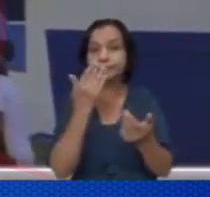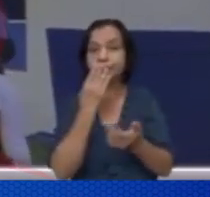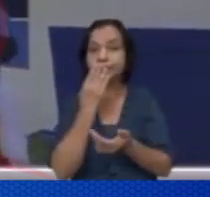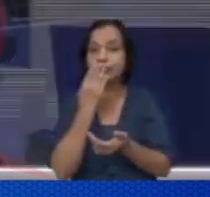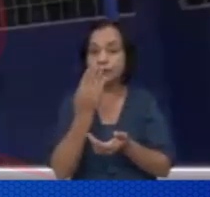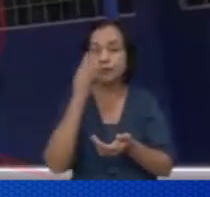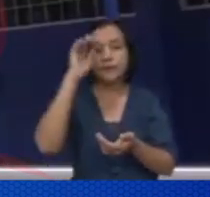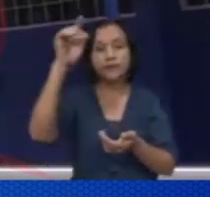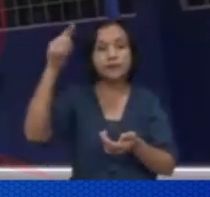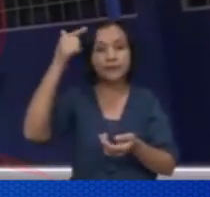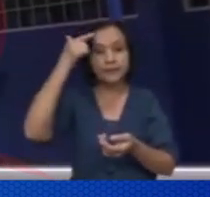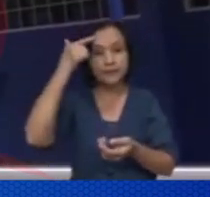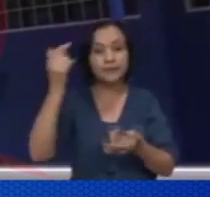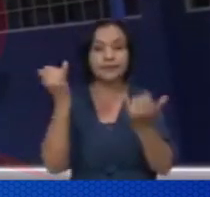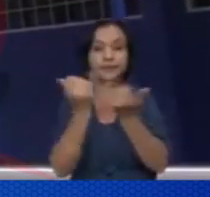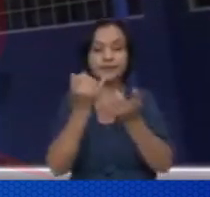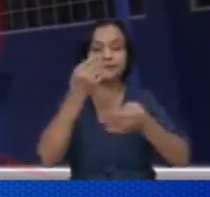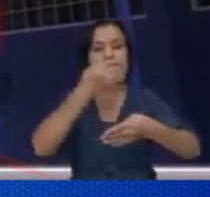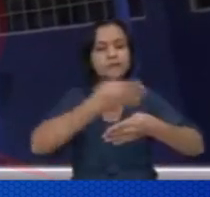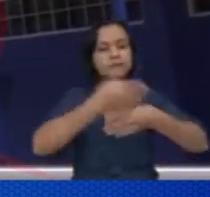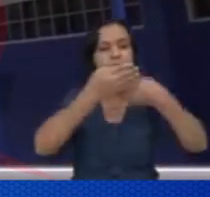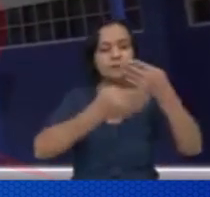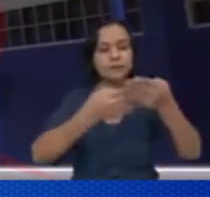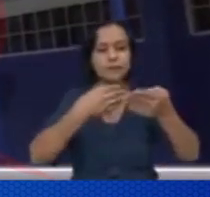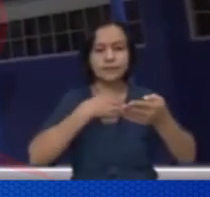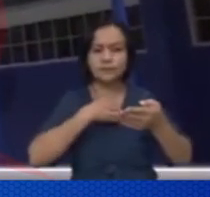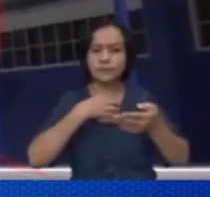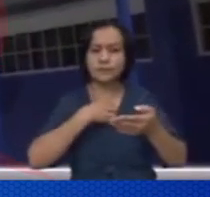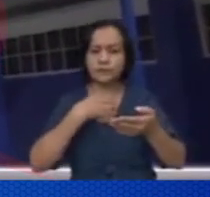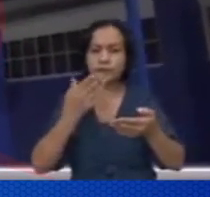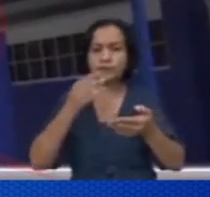internacionales. Para Noticias 12, Gabriela Solórzano.